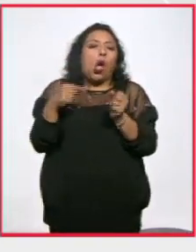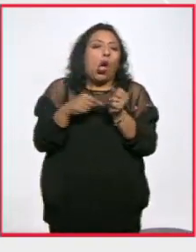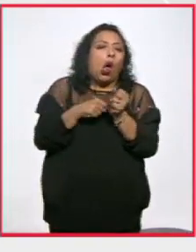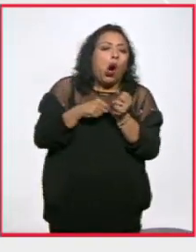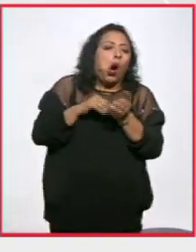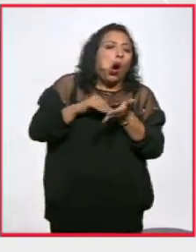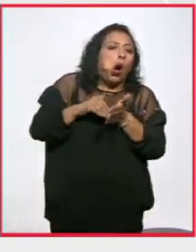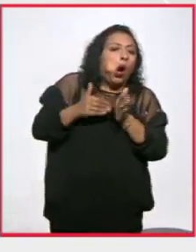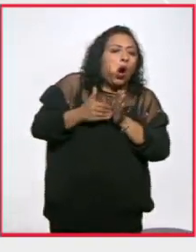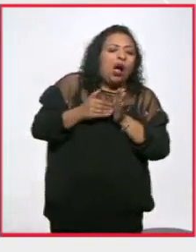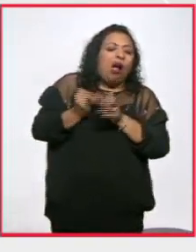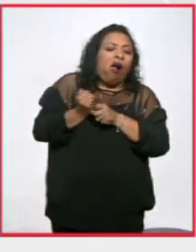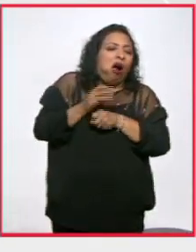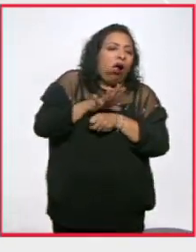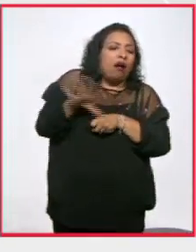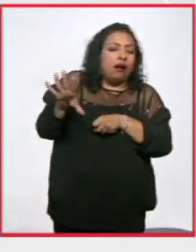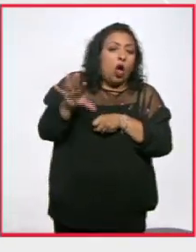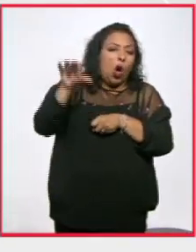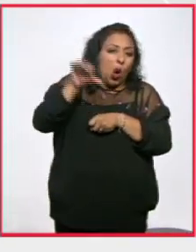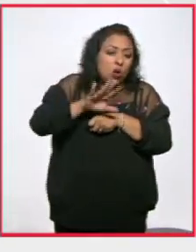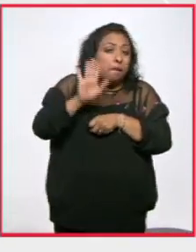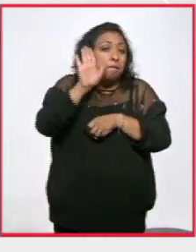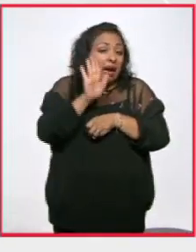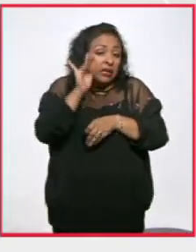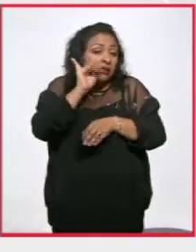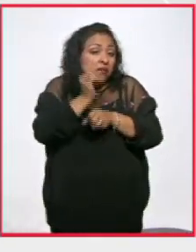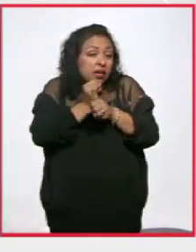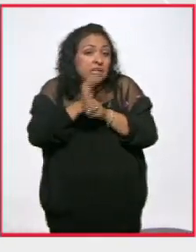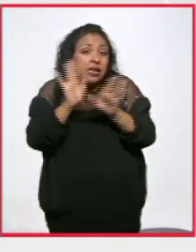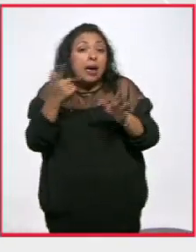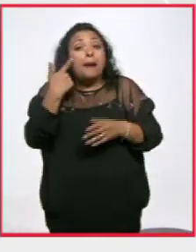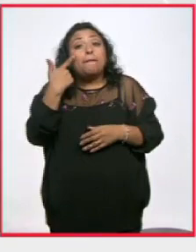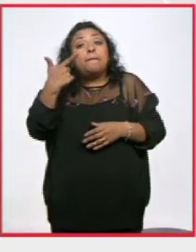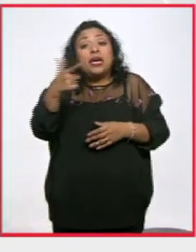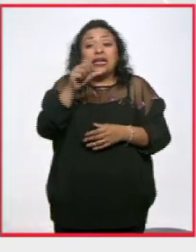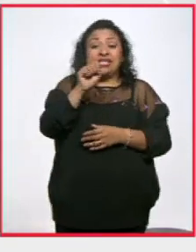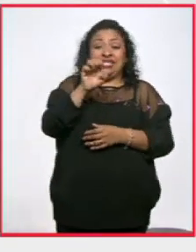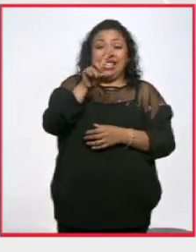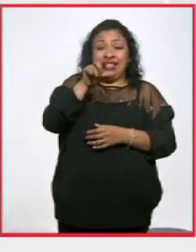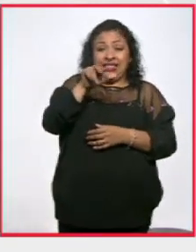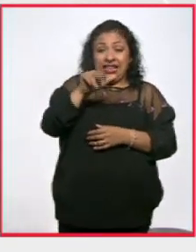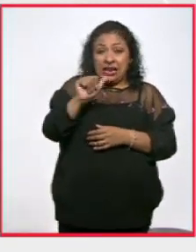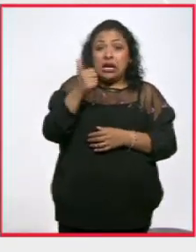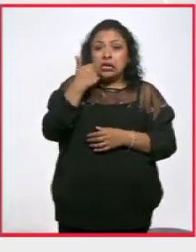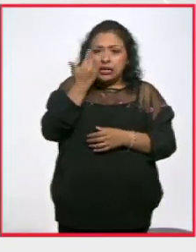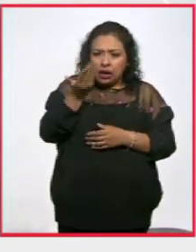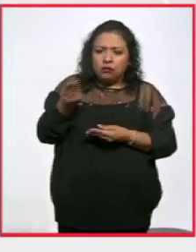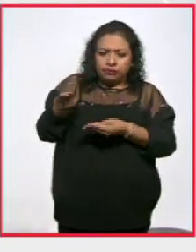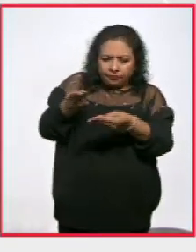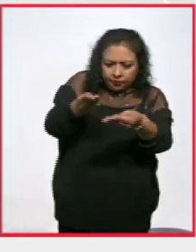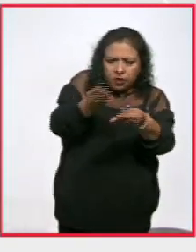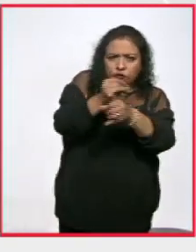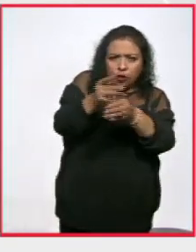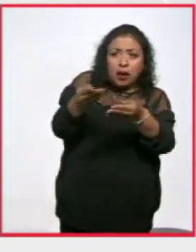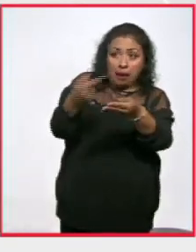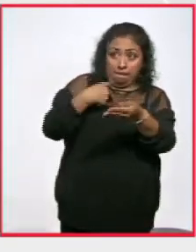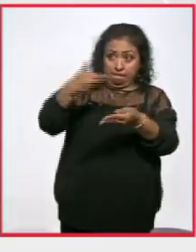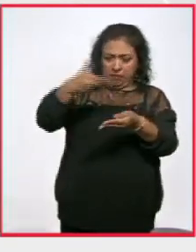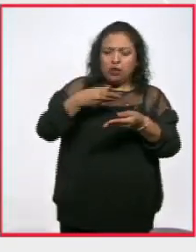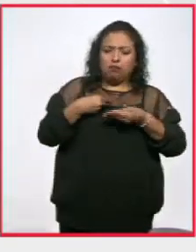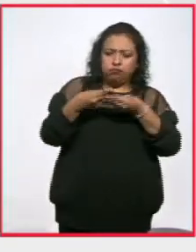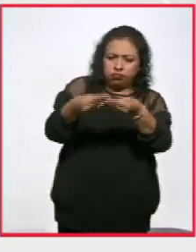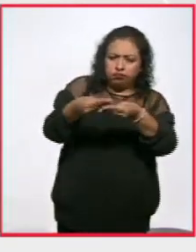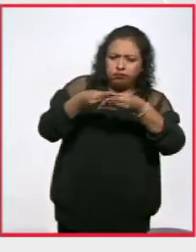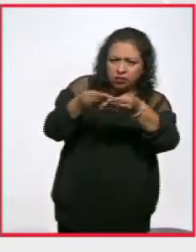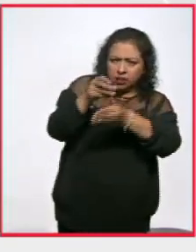o no se quisieron explorar. Hay que ver qué tanto la Sedena está dispuesta a brindar la información que se le solicita. Creo que